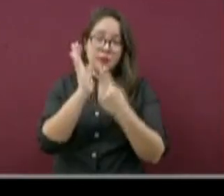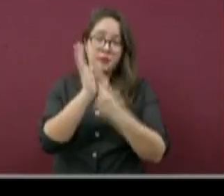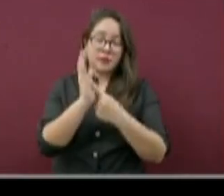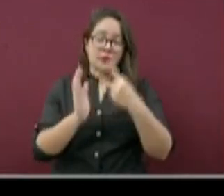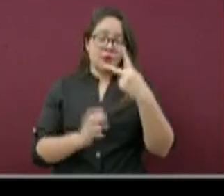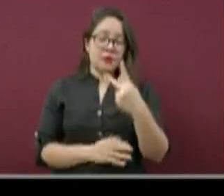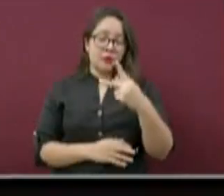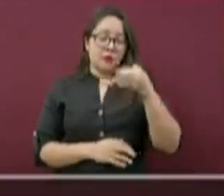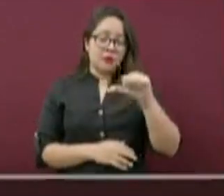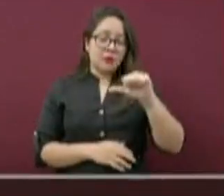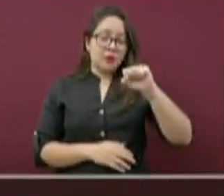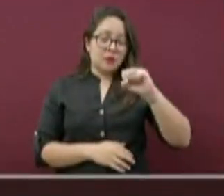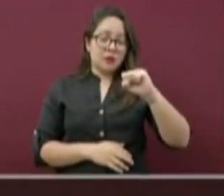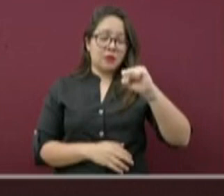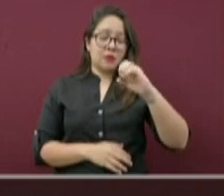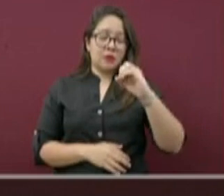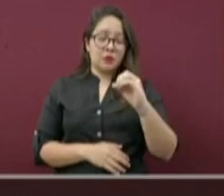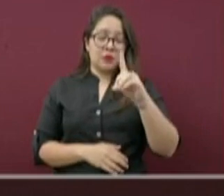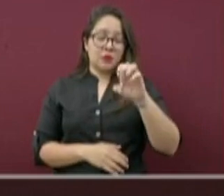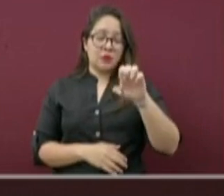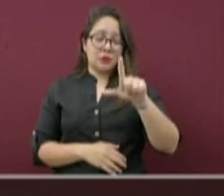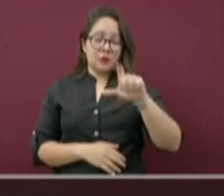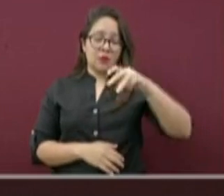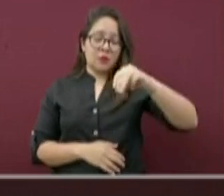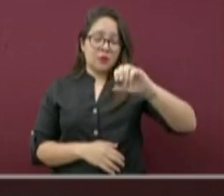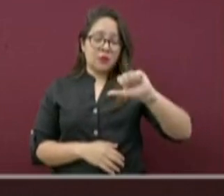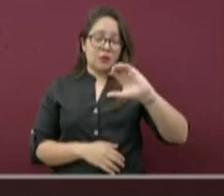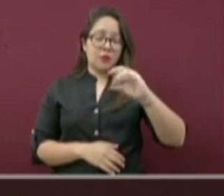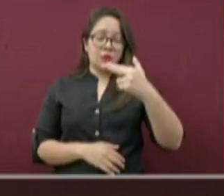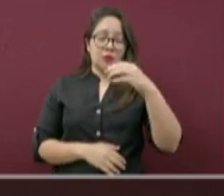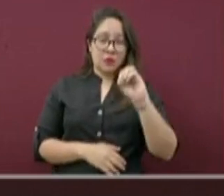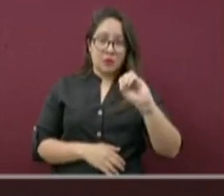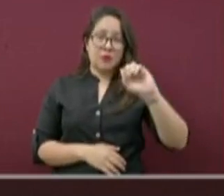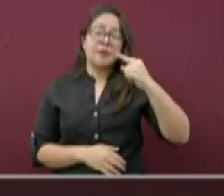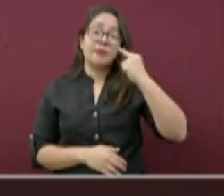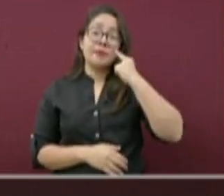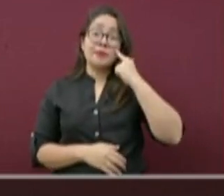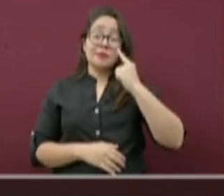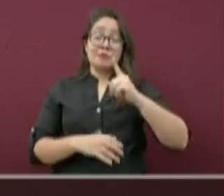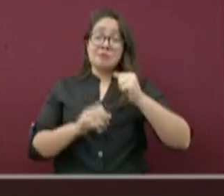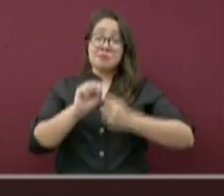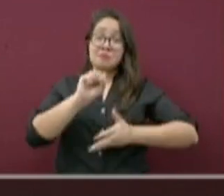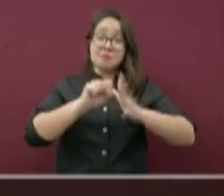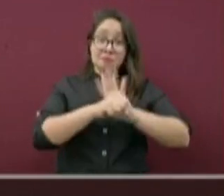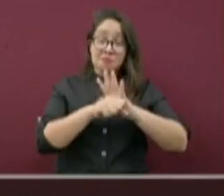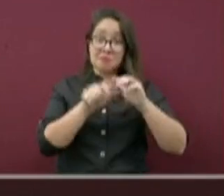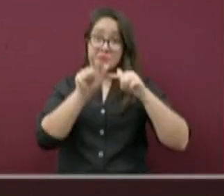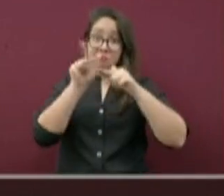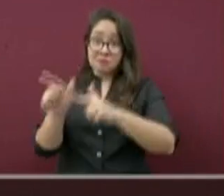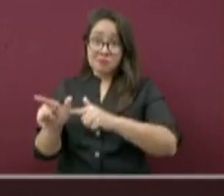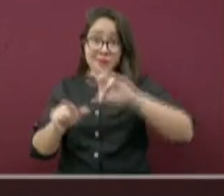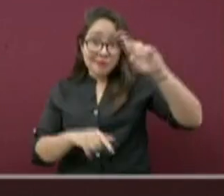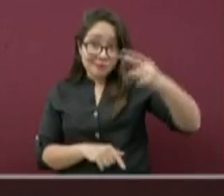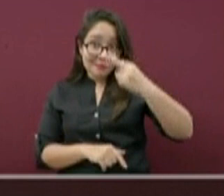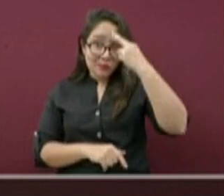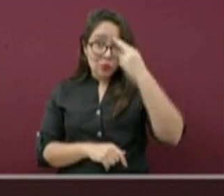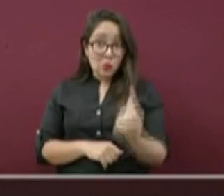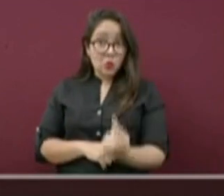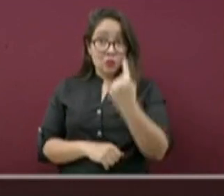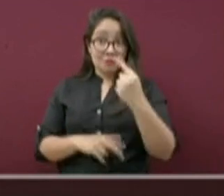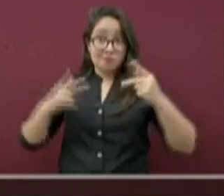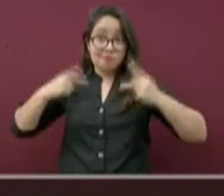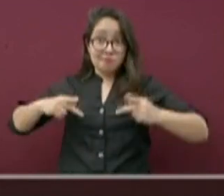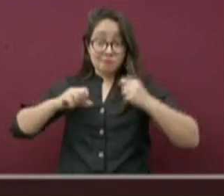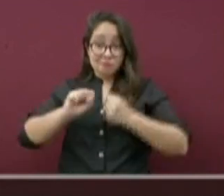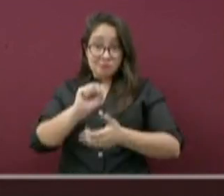Macho. Como les he estado comentando, la transmisión continúa. Recuerden que un caso con la infección por el SARS-CoV-2